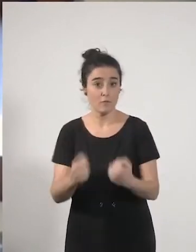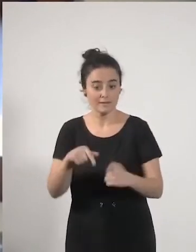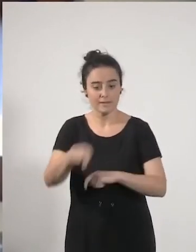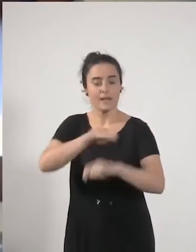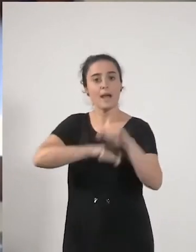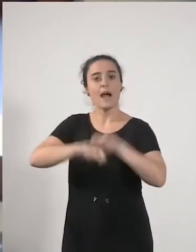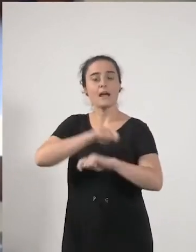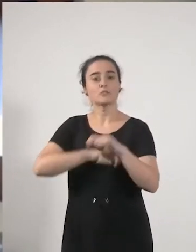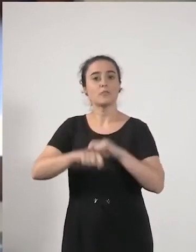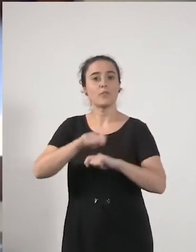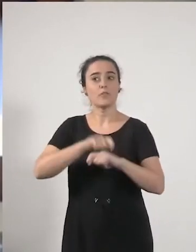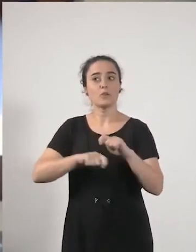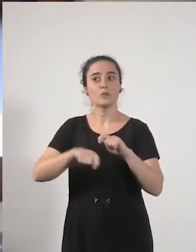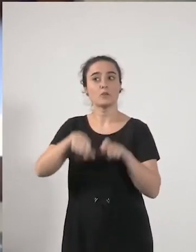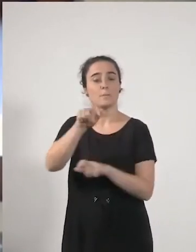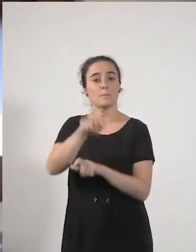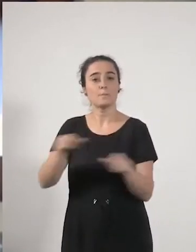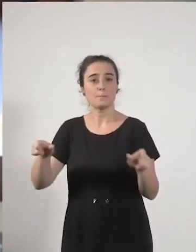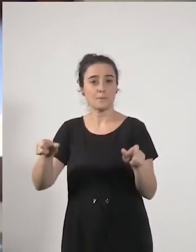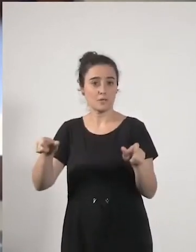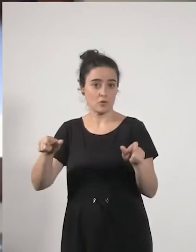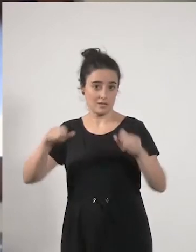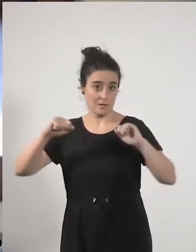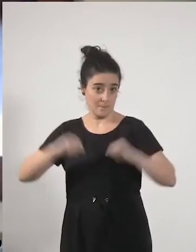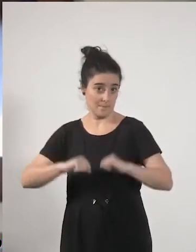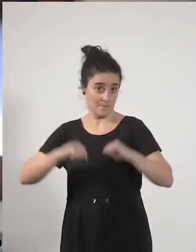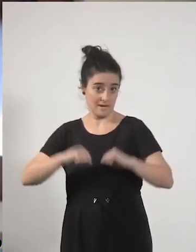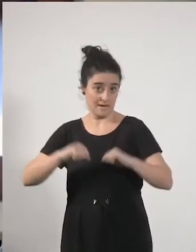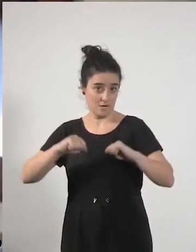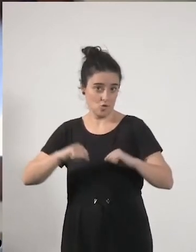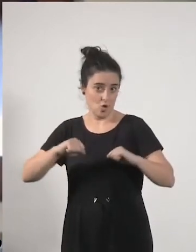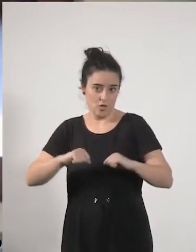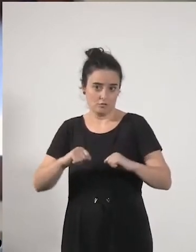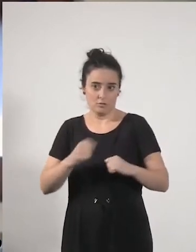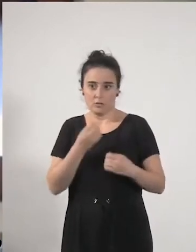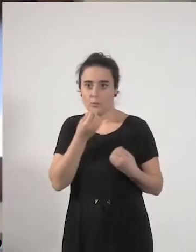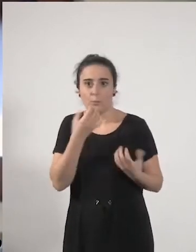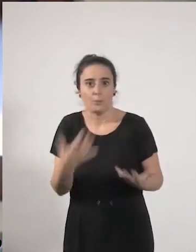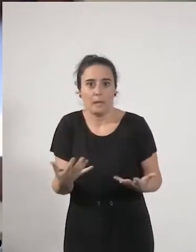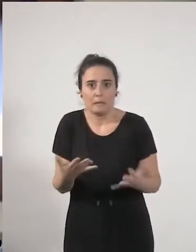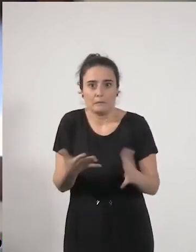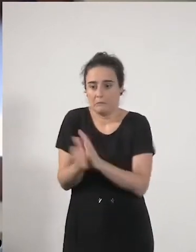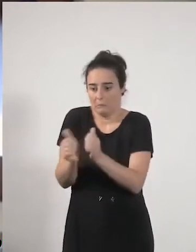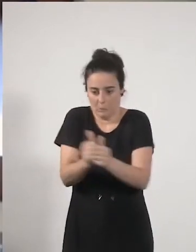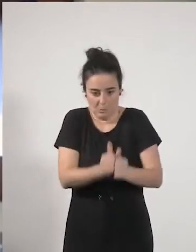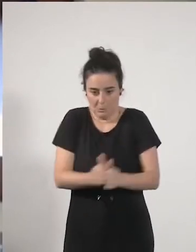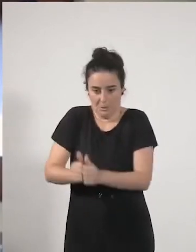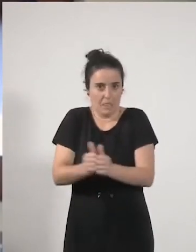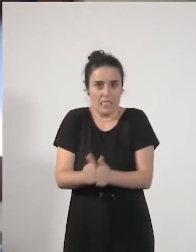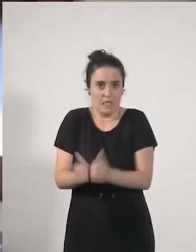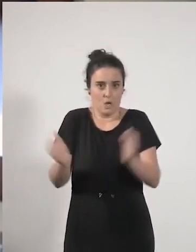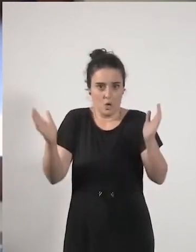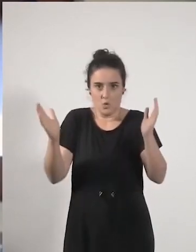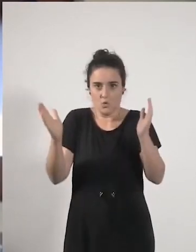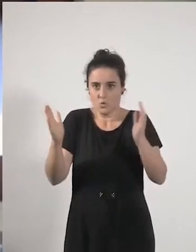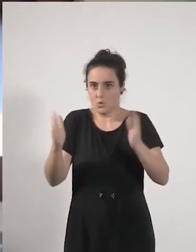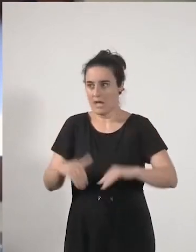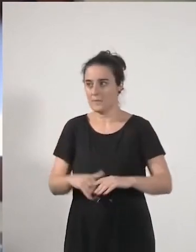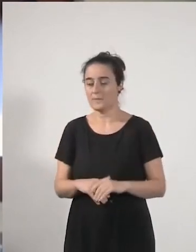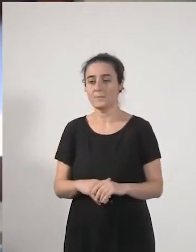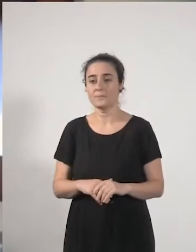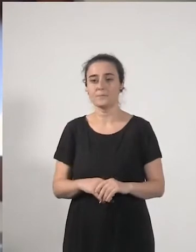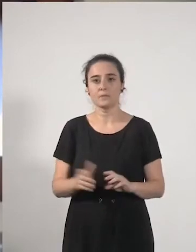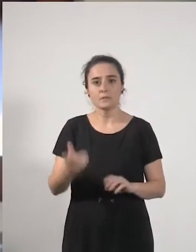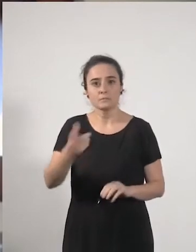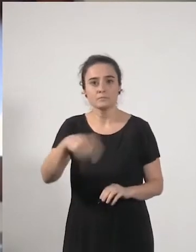personas de personas mayores bien o sea que no están no son dependientes ¿no? que están